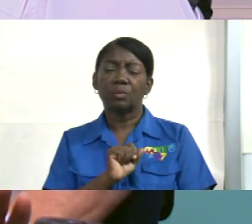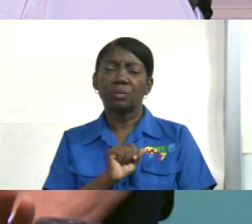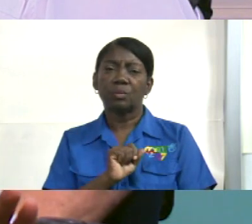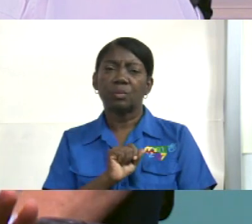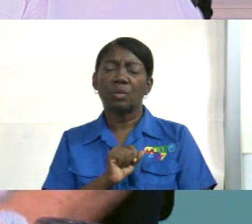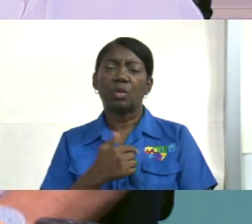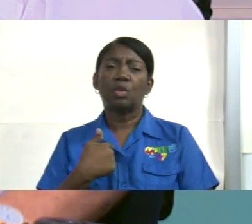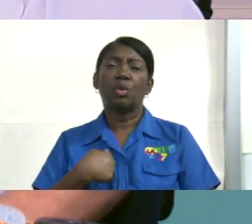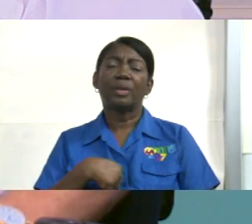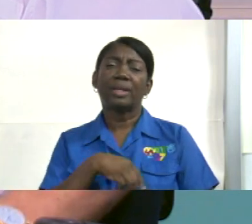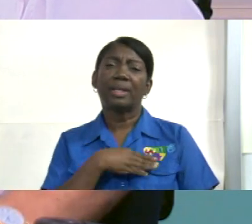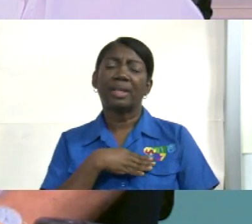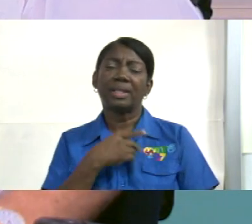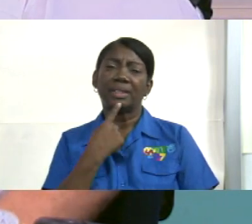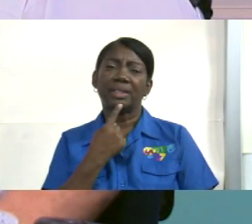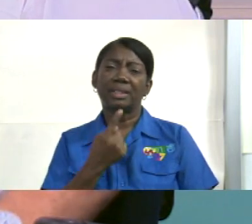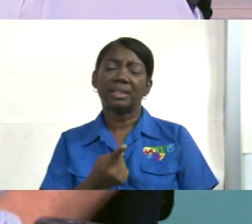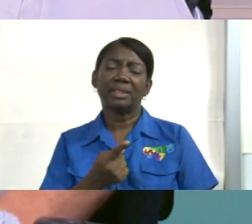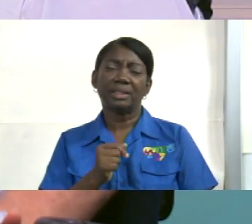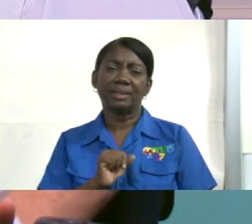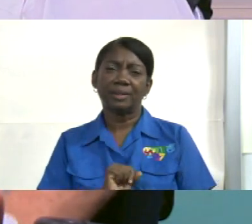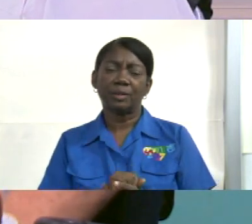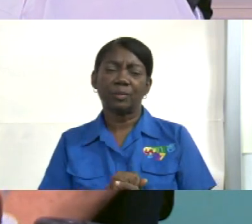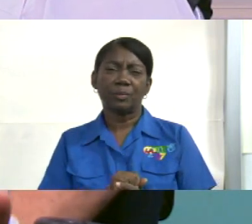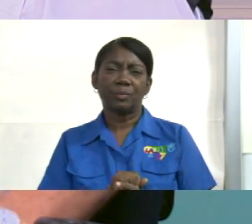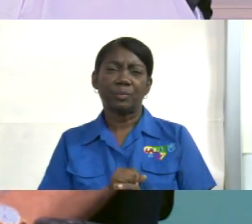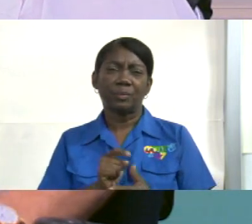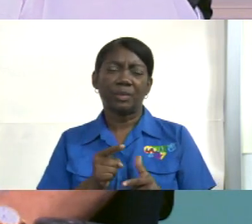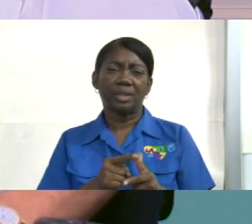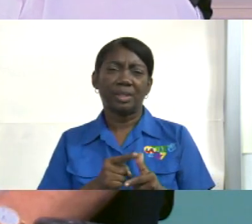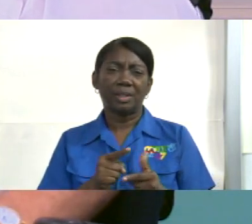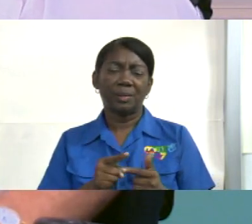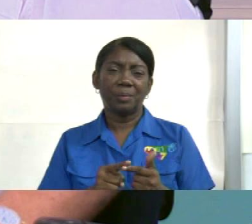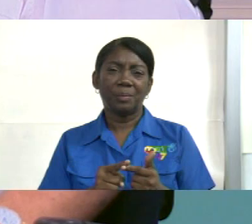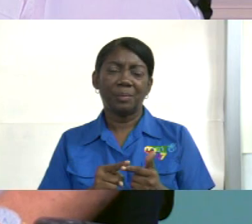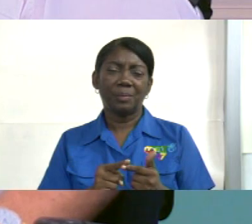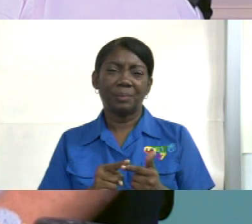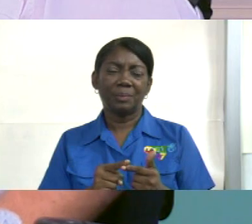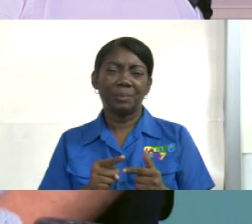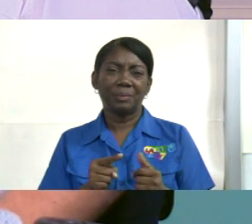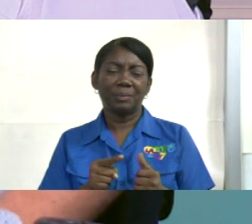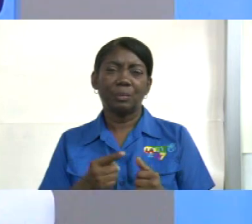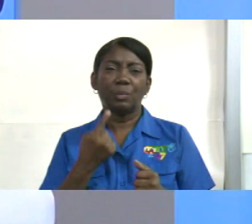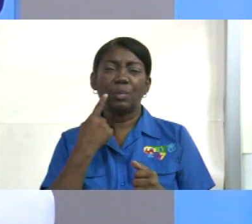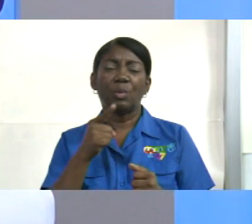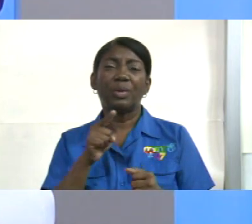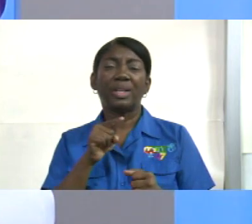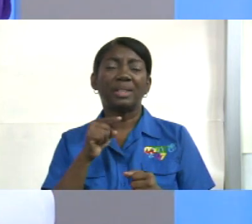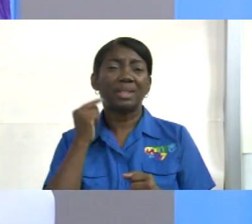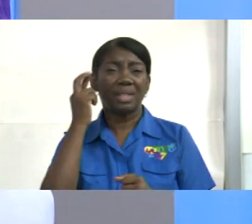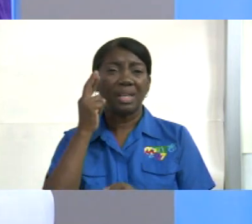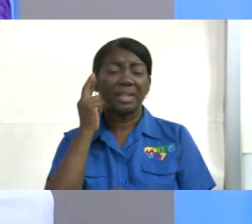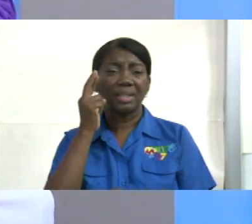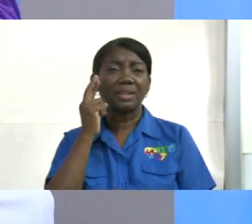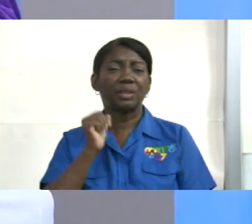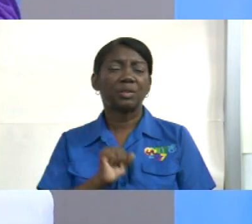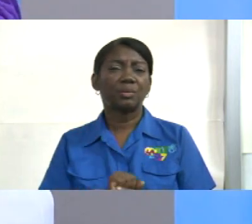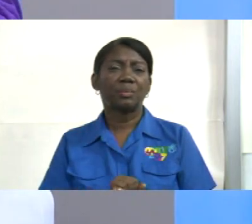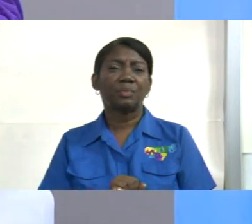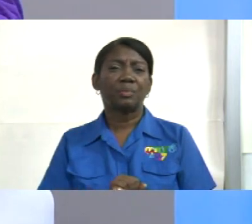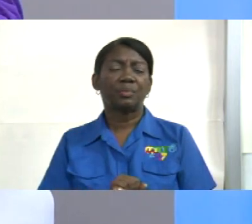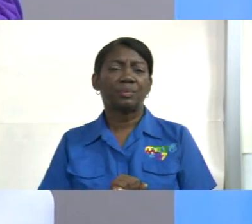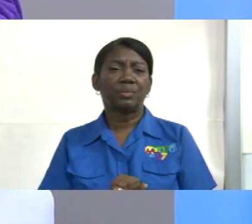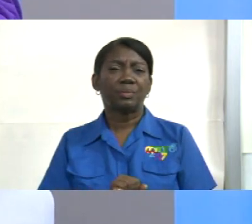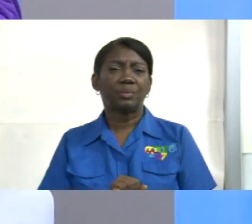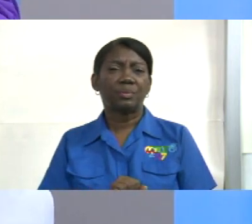calientes en Panamá por eso por eso que digo que